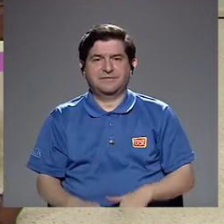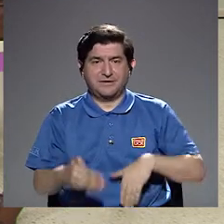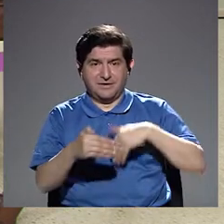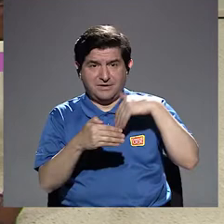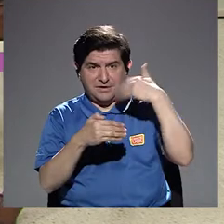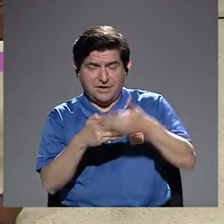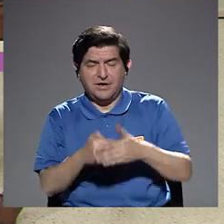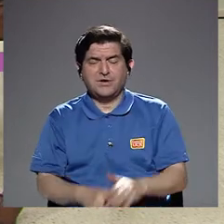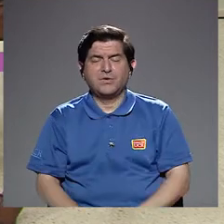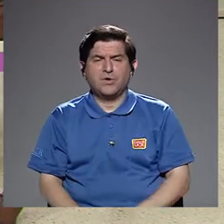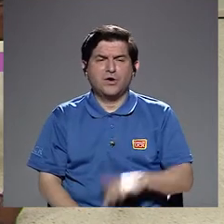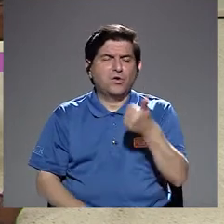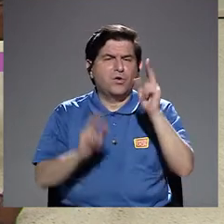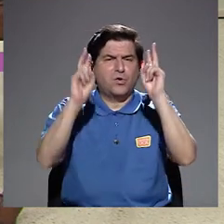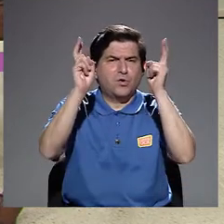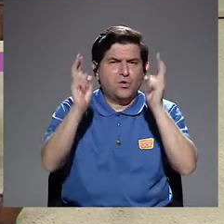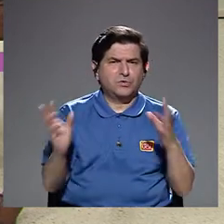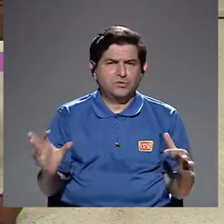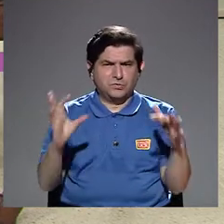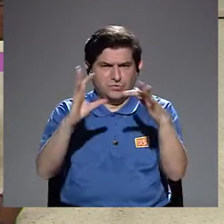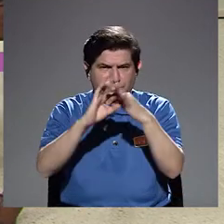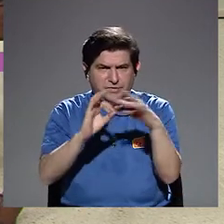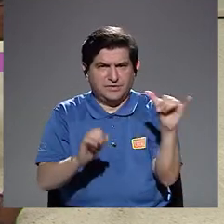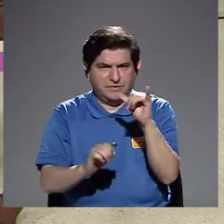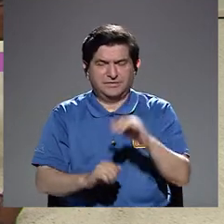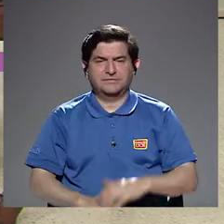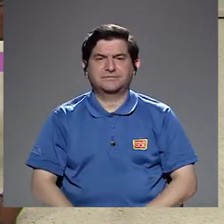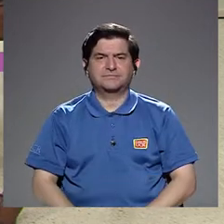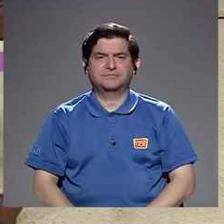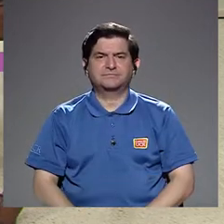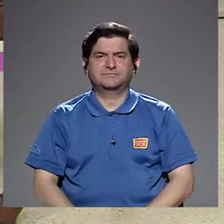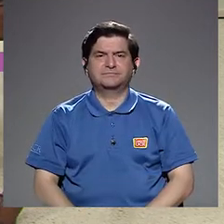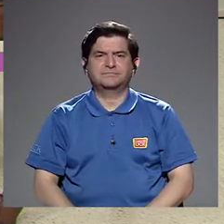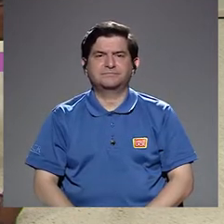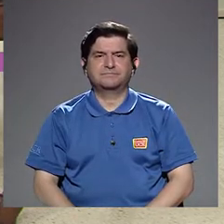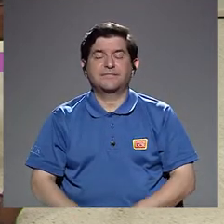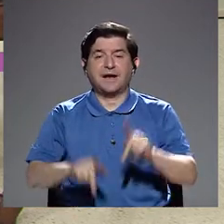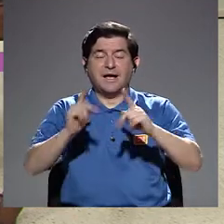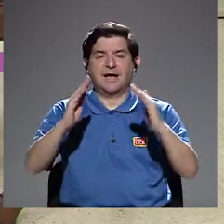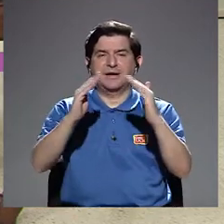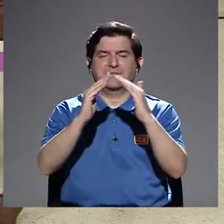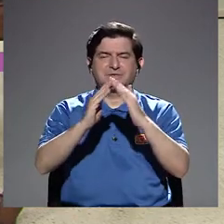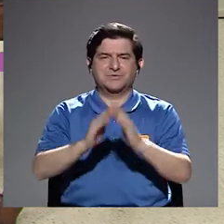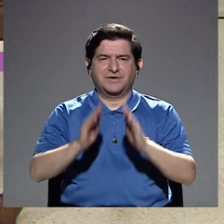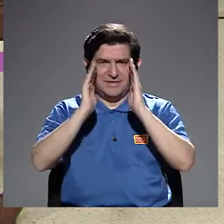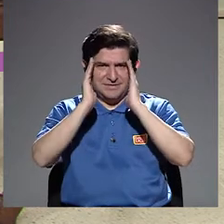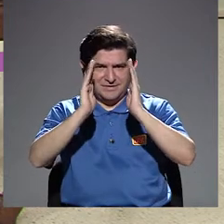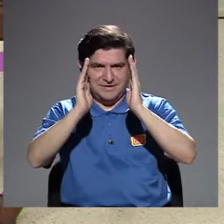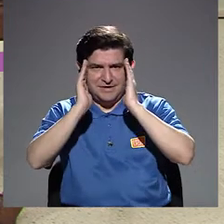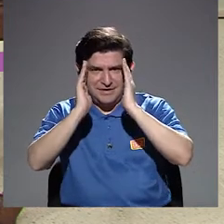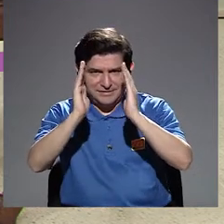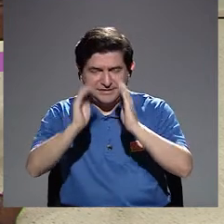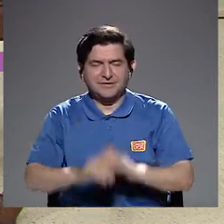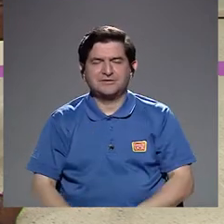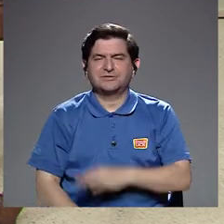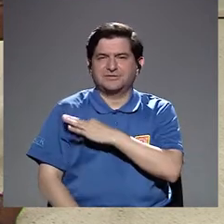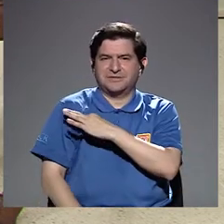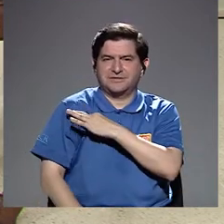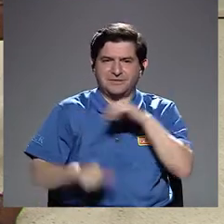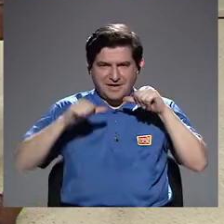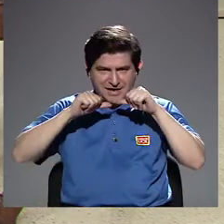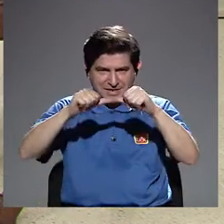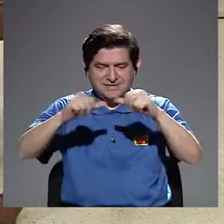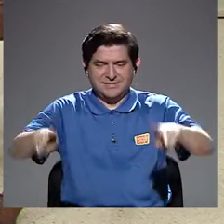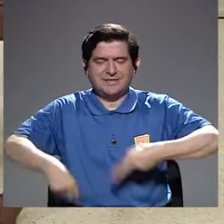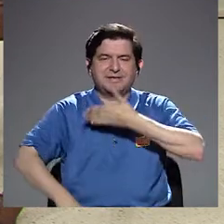a ver otros temas relacionados con esto también. A los que están en casa, que nos ven y nos escuchan desde ahí, los invito